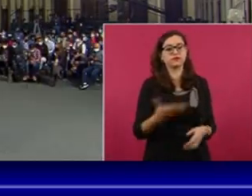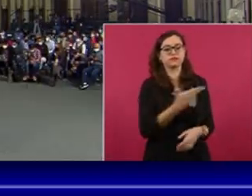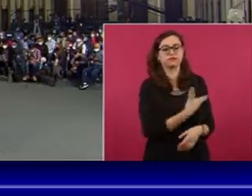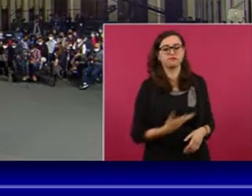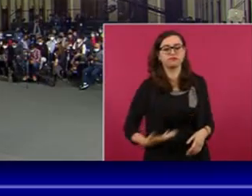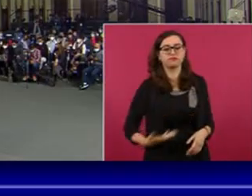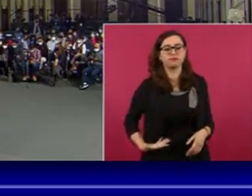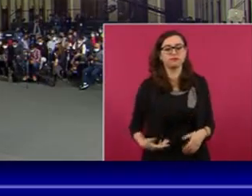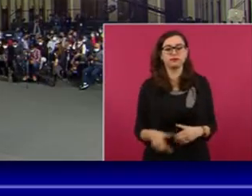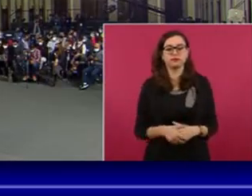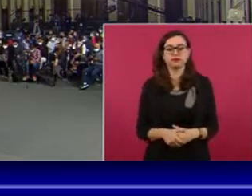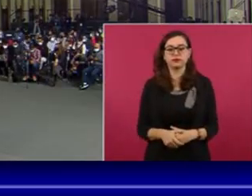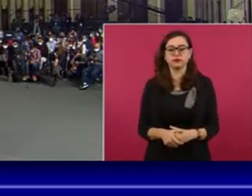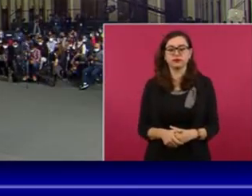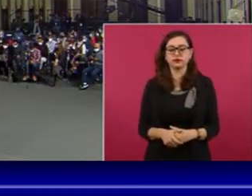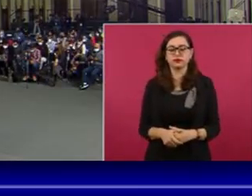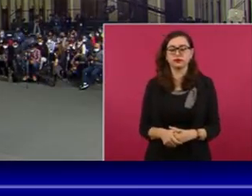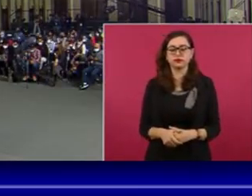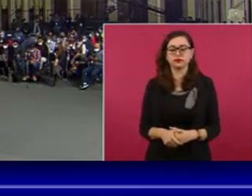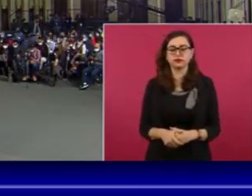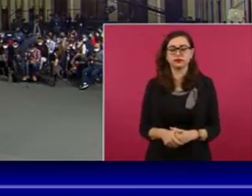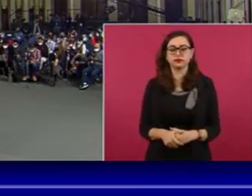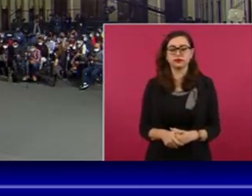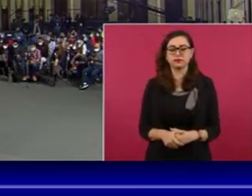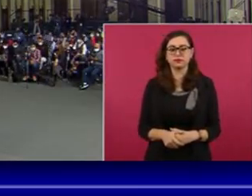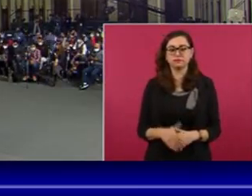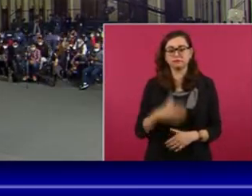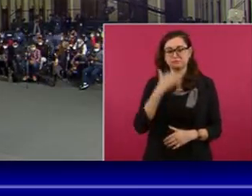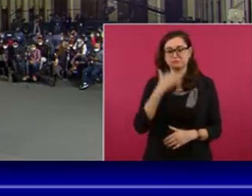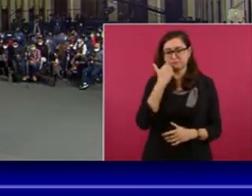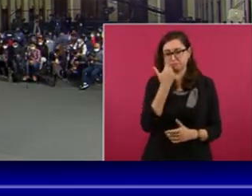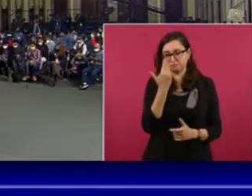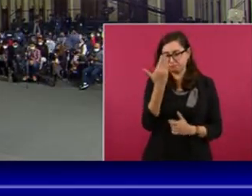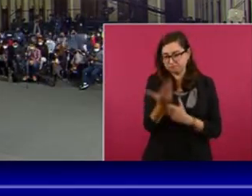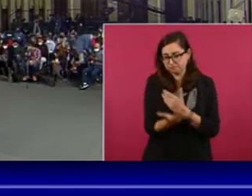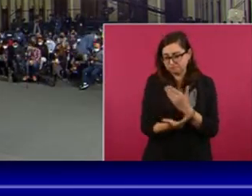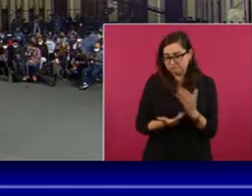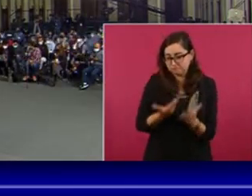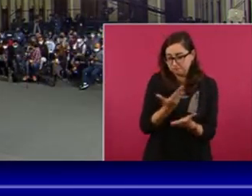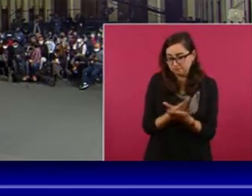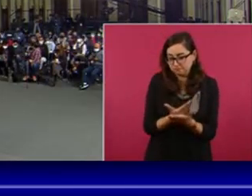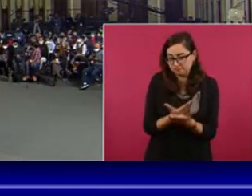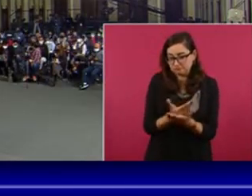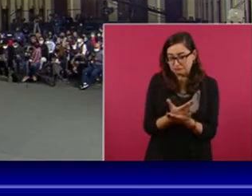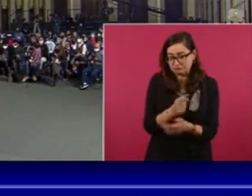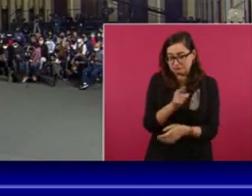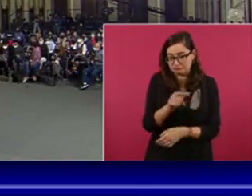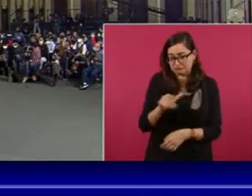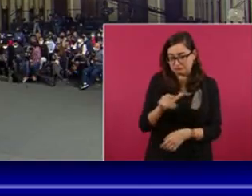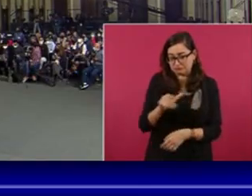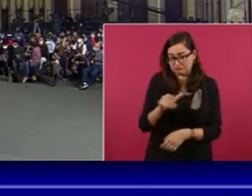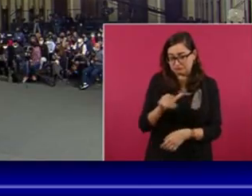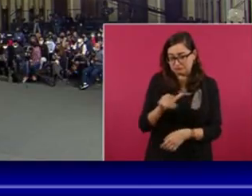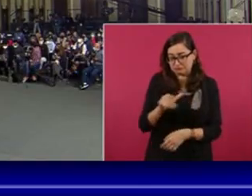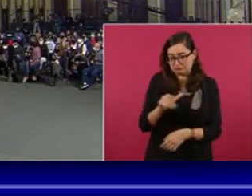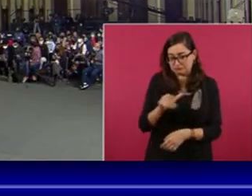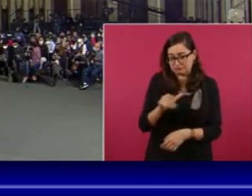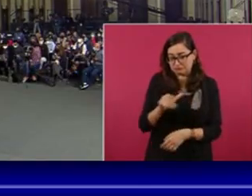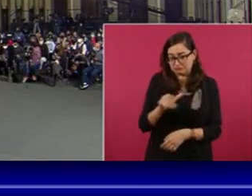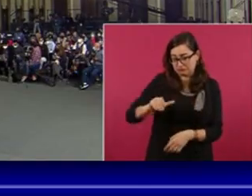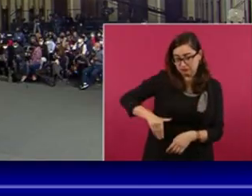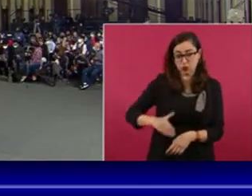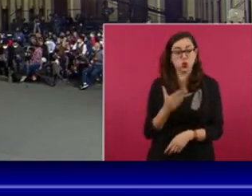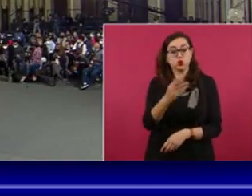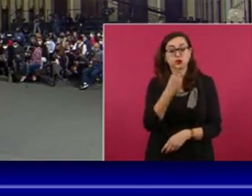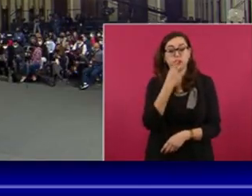Alejandra M.O. También estamos como Noticias Bienestar con Alejandra